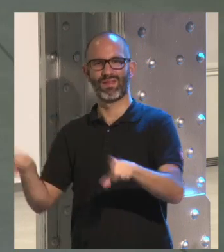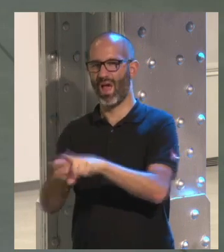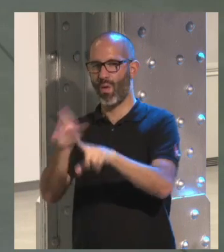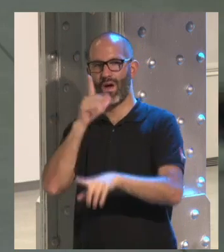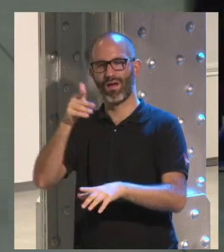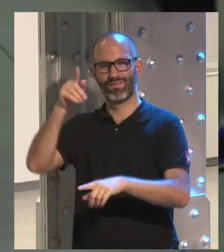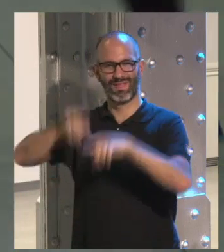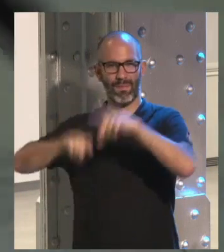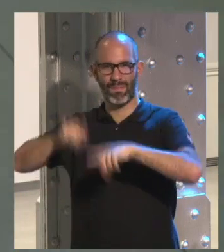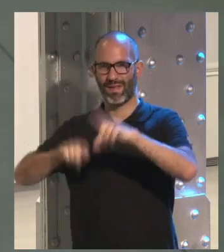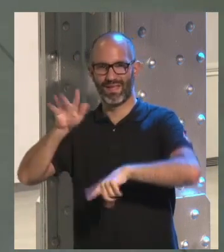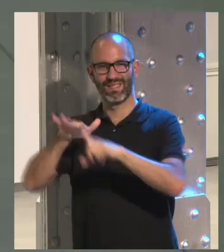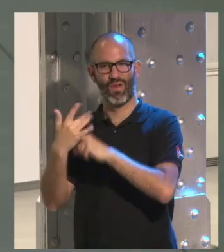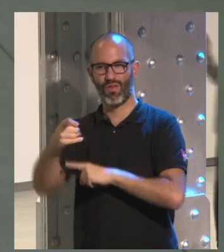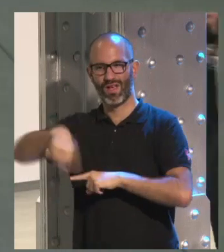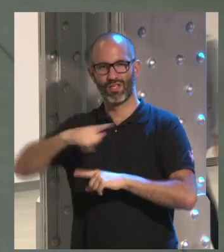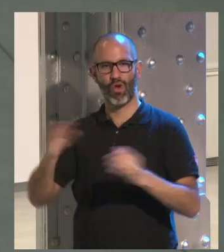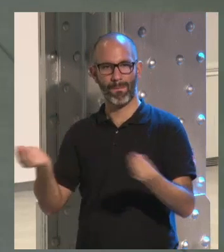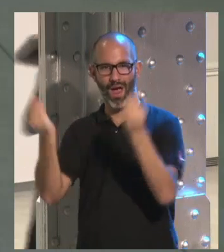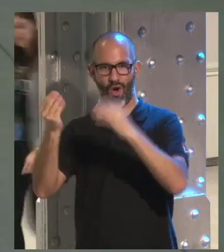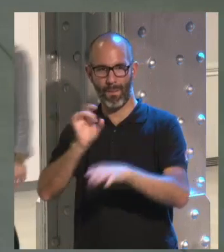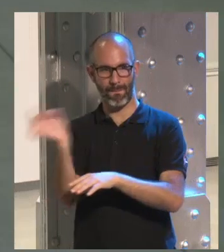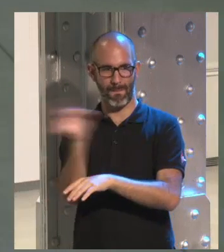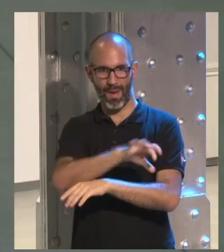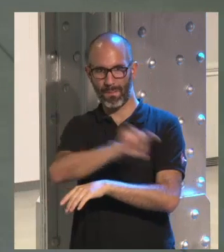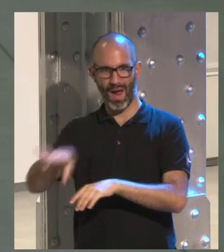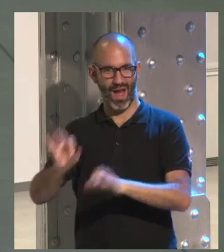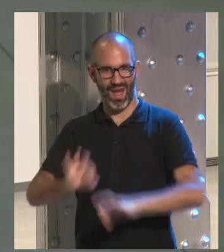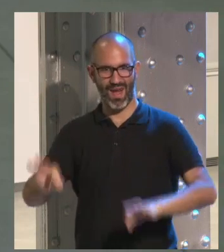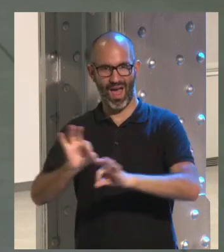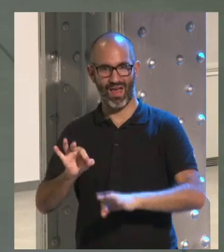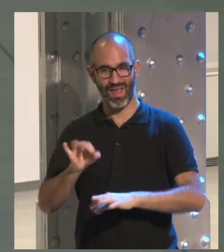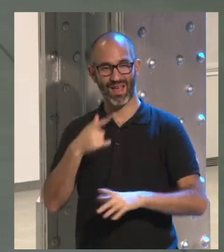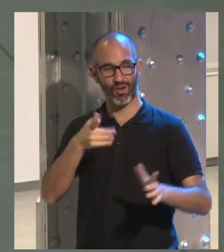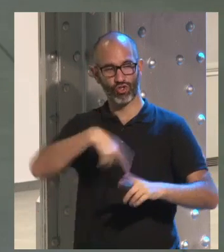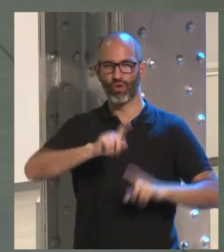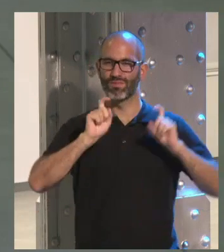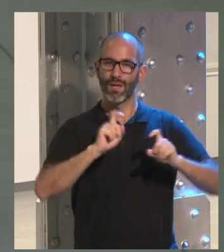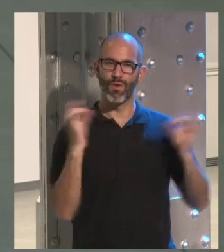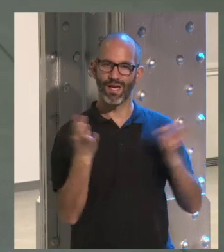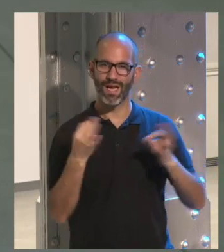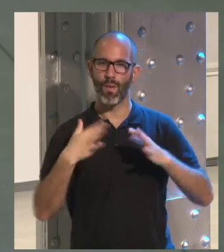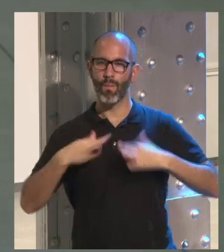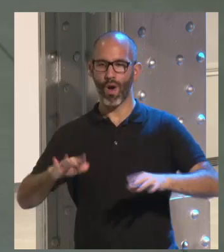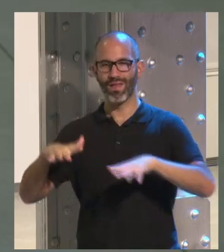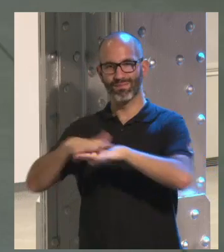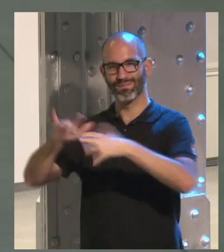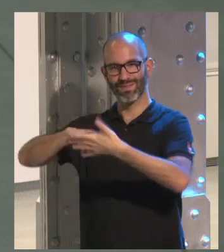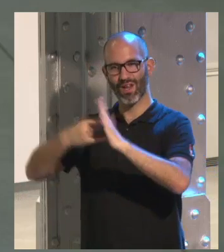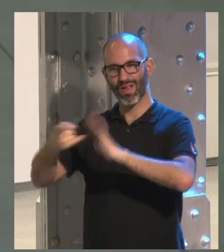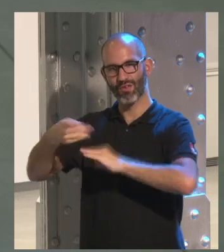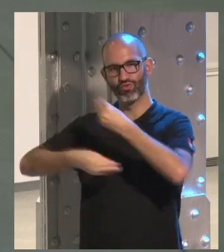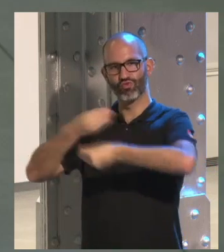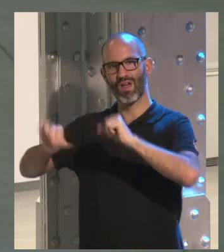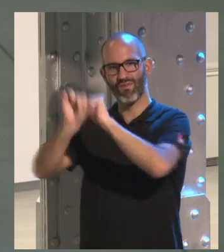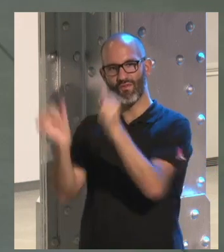incluso aceptar a gente que no conoce personalmente pues que puede utilizar esa tecnología esa tecnología de otra manera que a lo mejor incluso